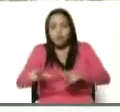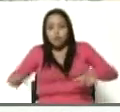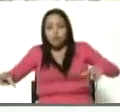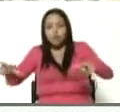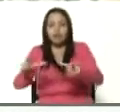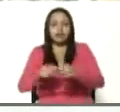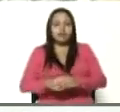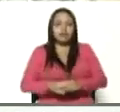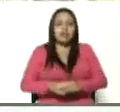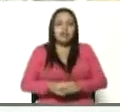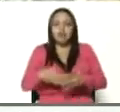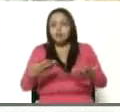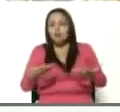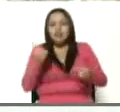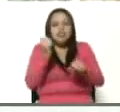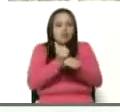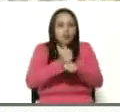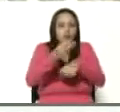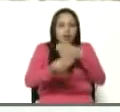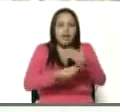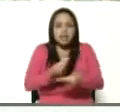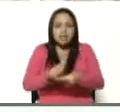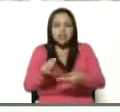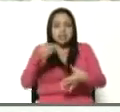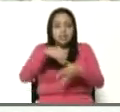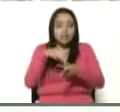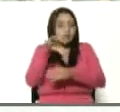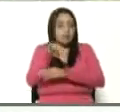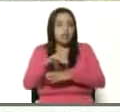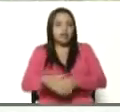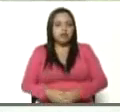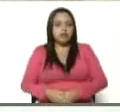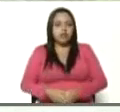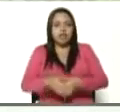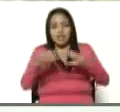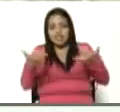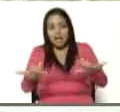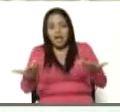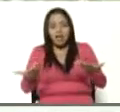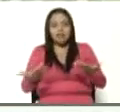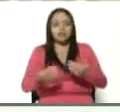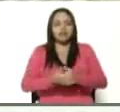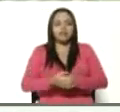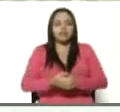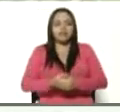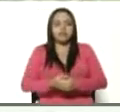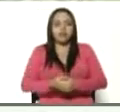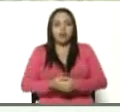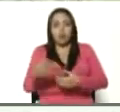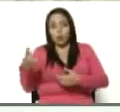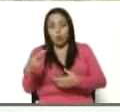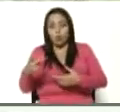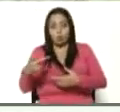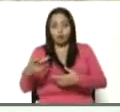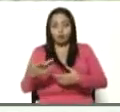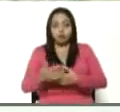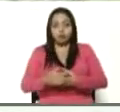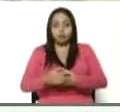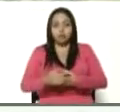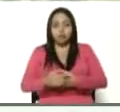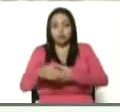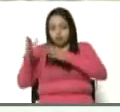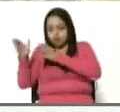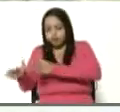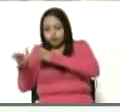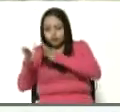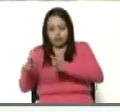rubro, por localidad dentro del Estado y con ese volumen, con el compañero Tarek y con el compañero de Comercio Nacional, de